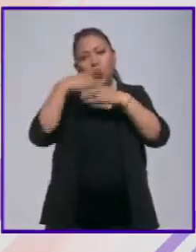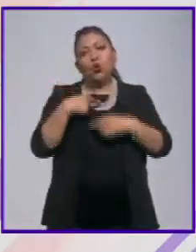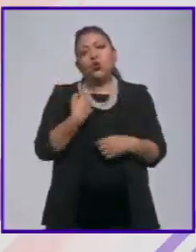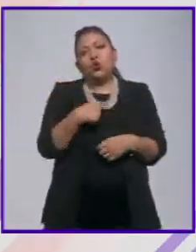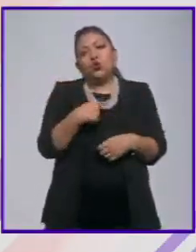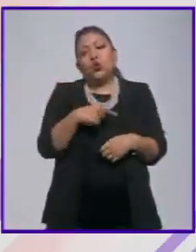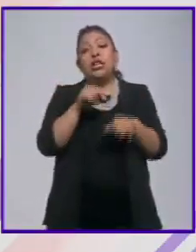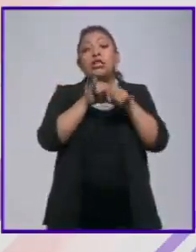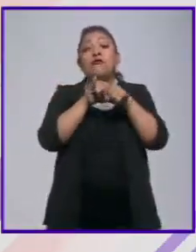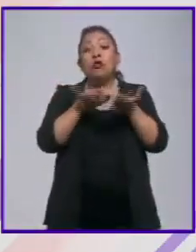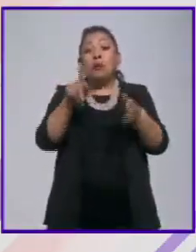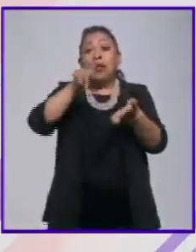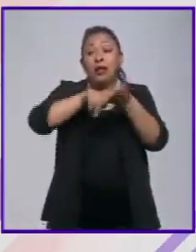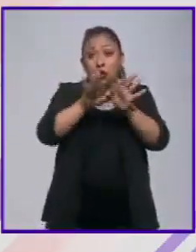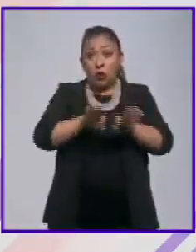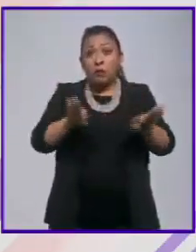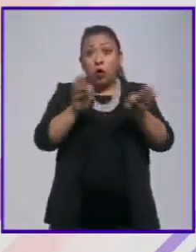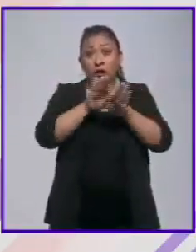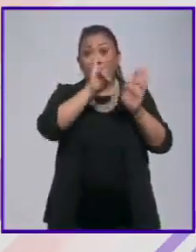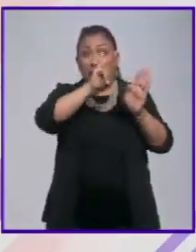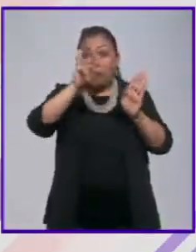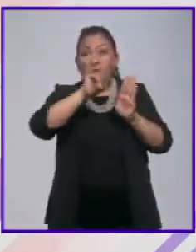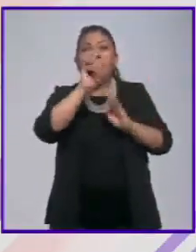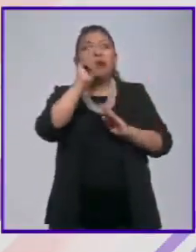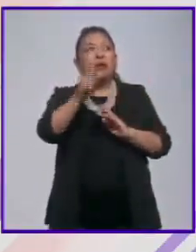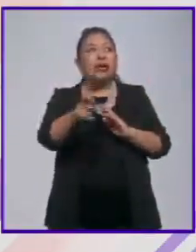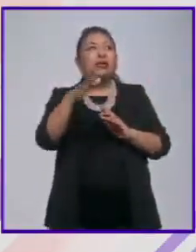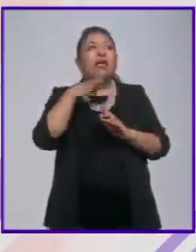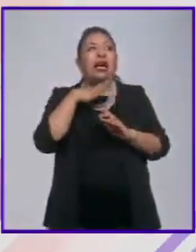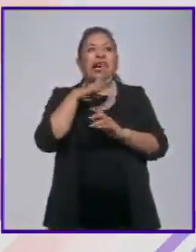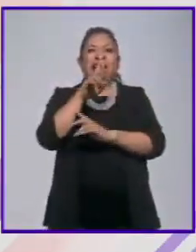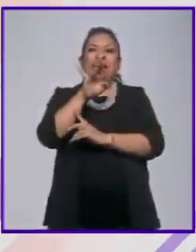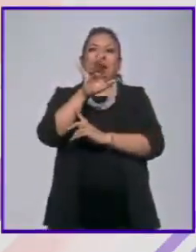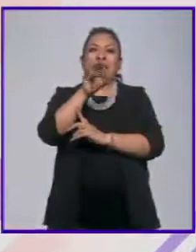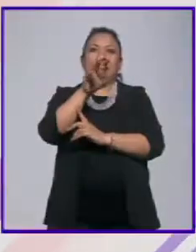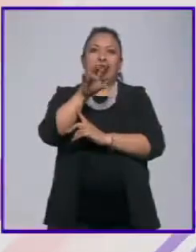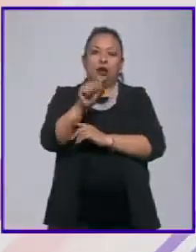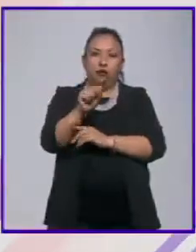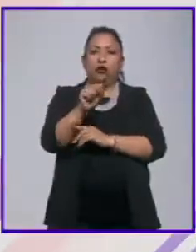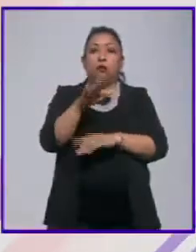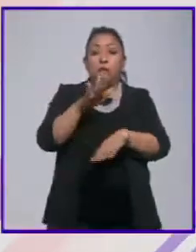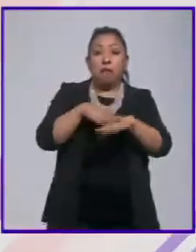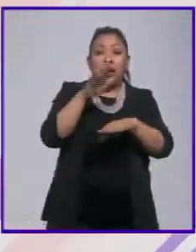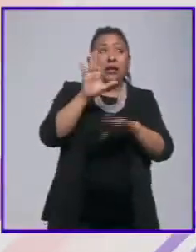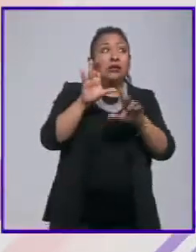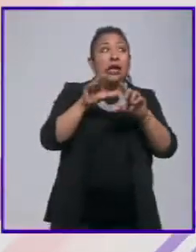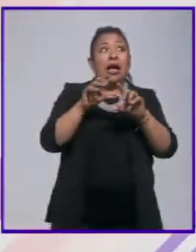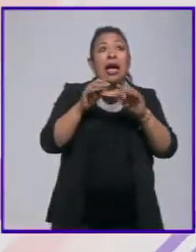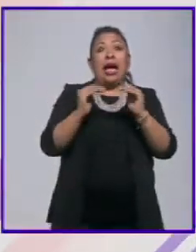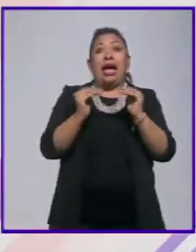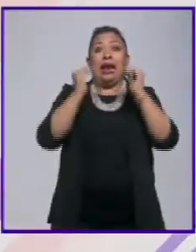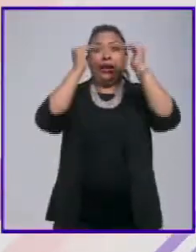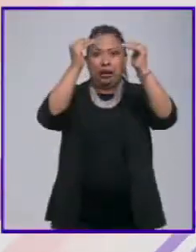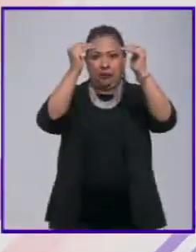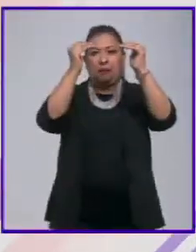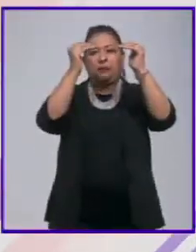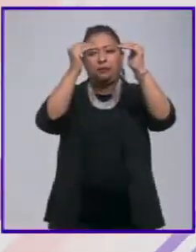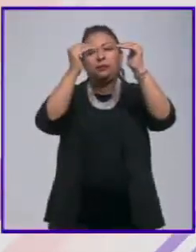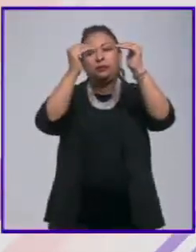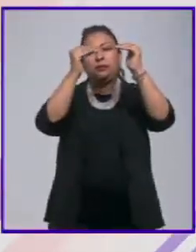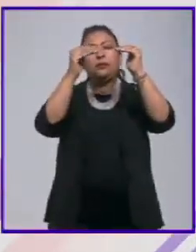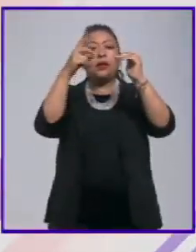importante de la tabla periódica es que se trata de una escala de reactividad los más reactivos están en los extremos arriba